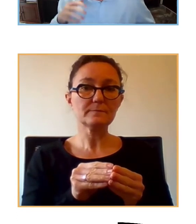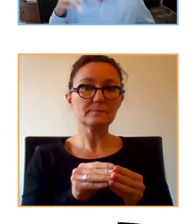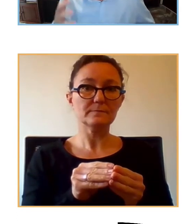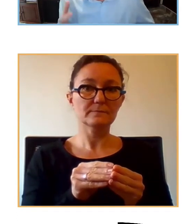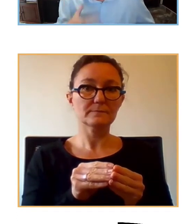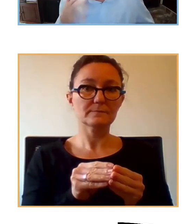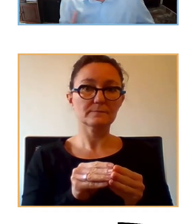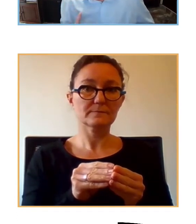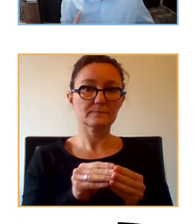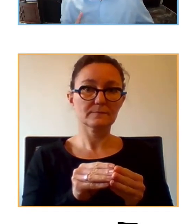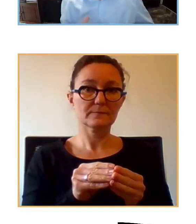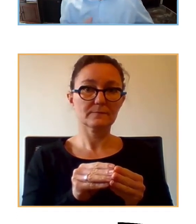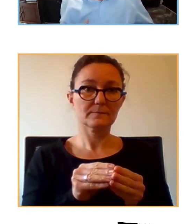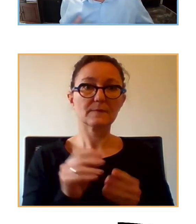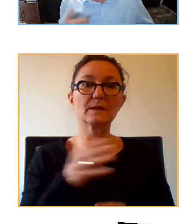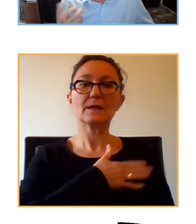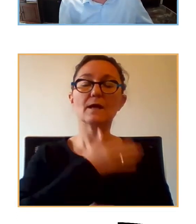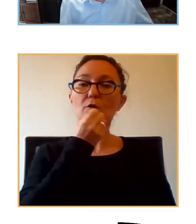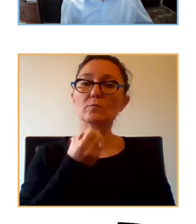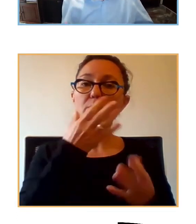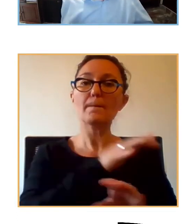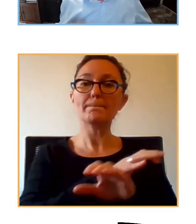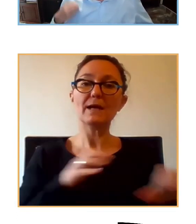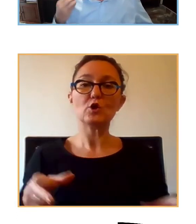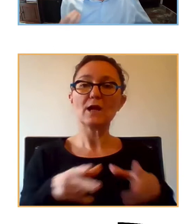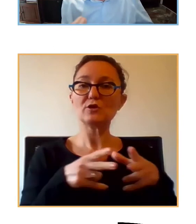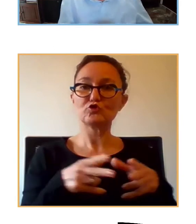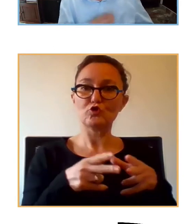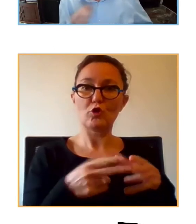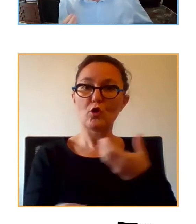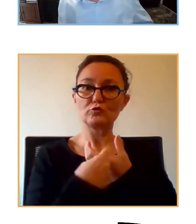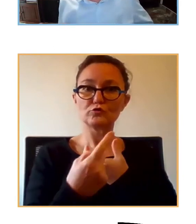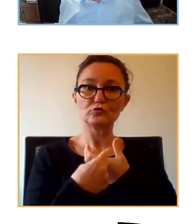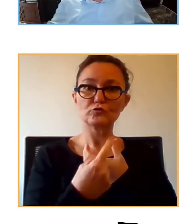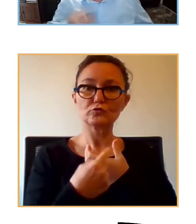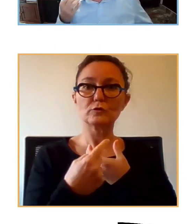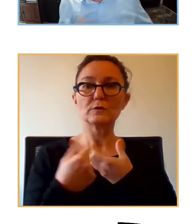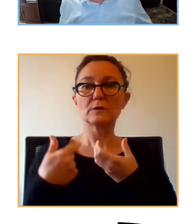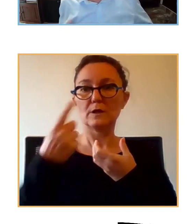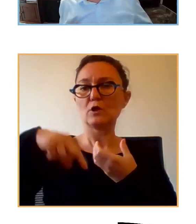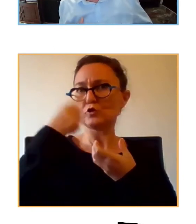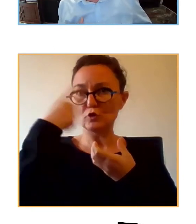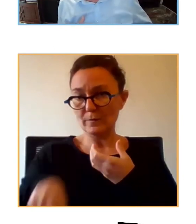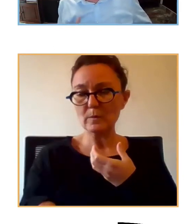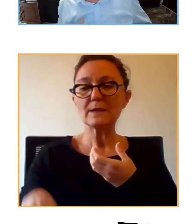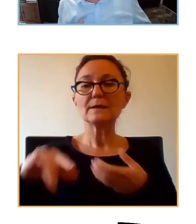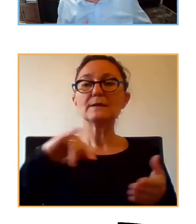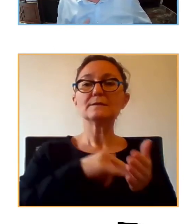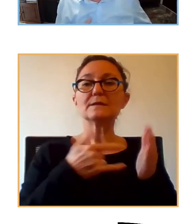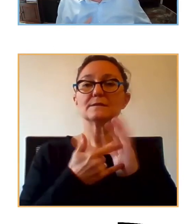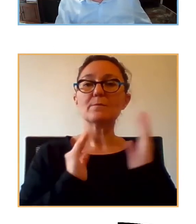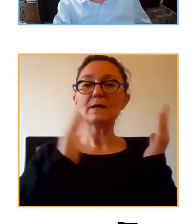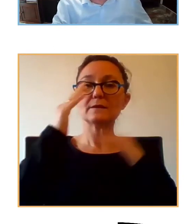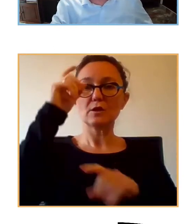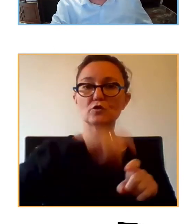lo que la gran mayoría de socios nos dicen, que partimos, eso ya lo sabemos, de un deficiente sistema de atención psicológica